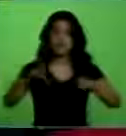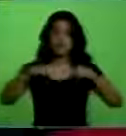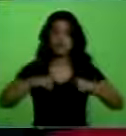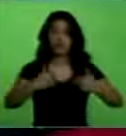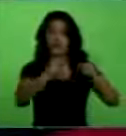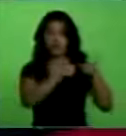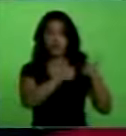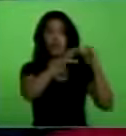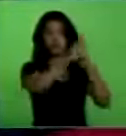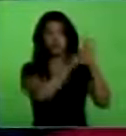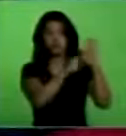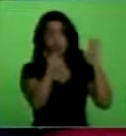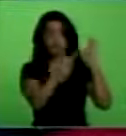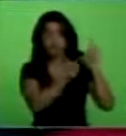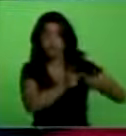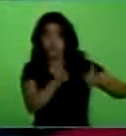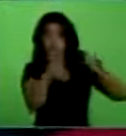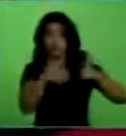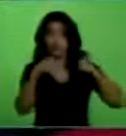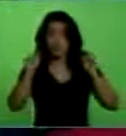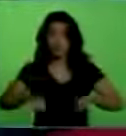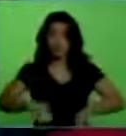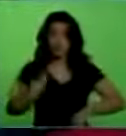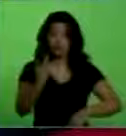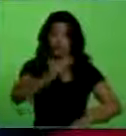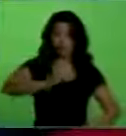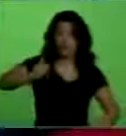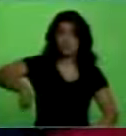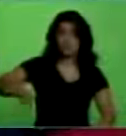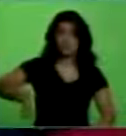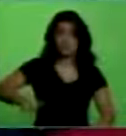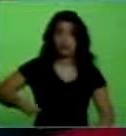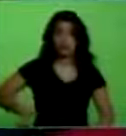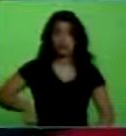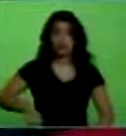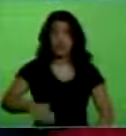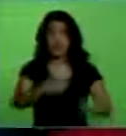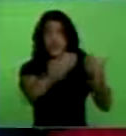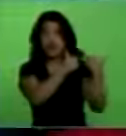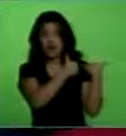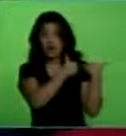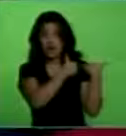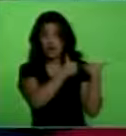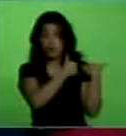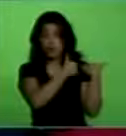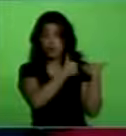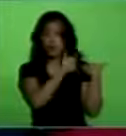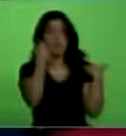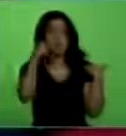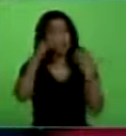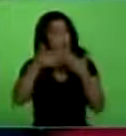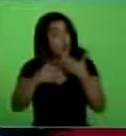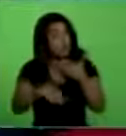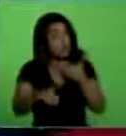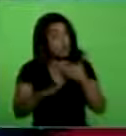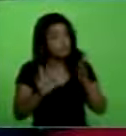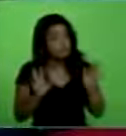facultades que la constitución me confiere como presidente constitucional, encargado por ahora,